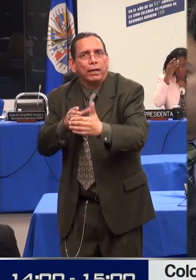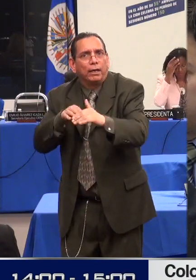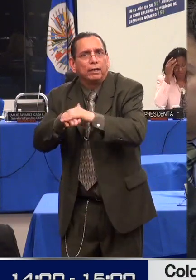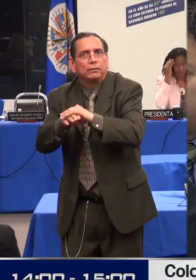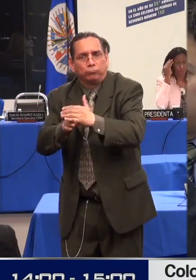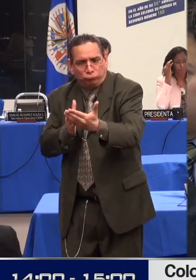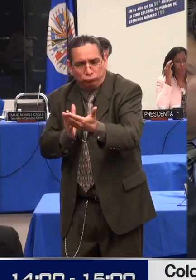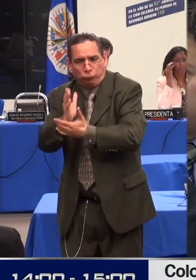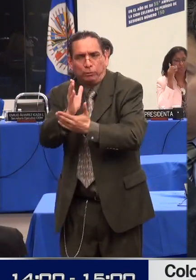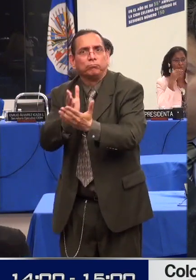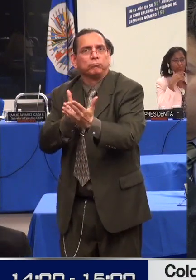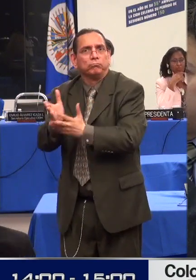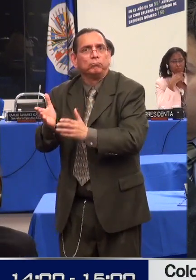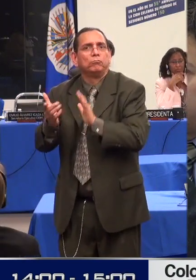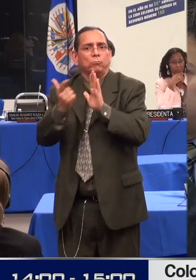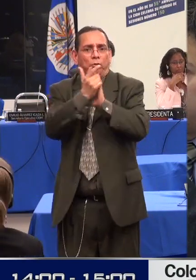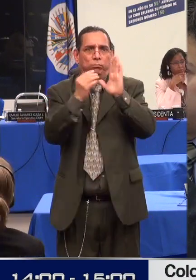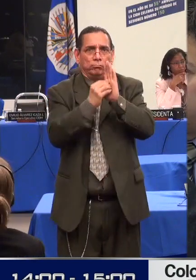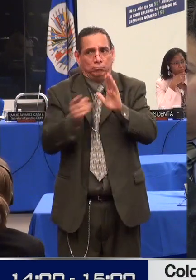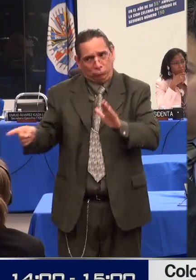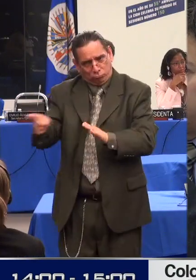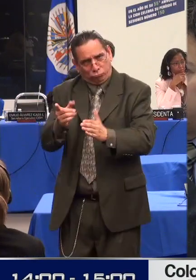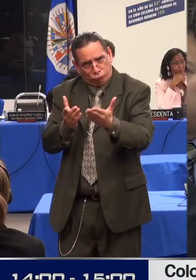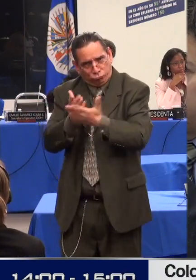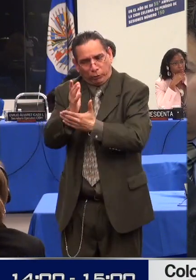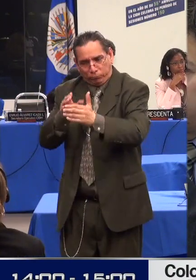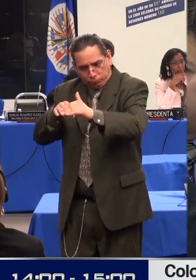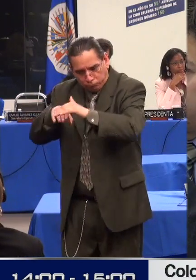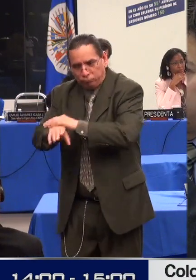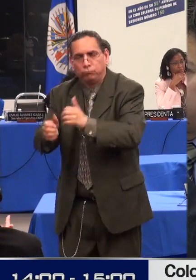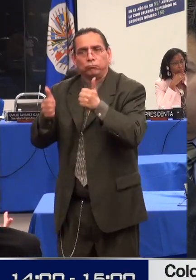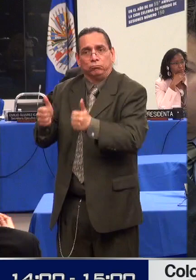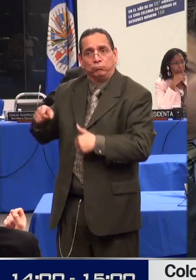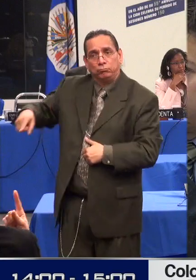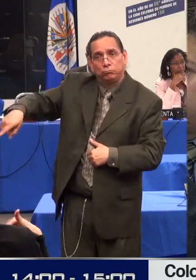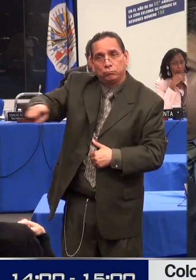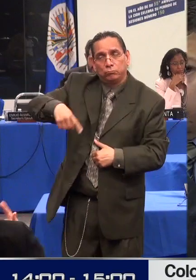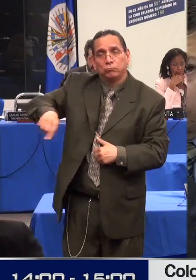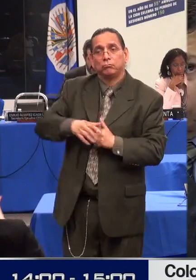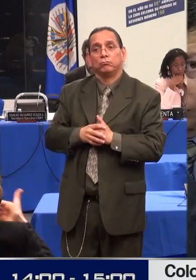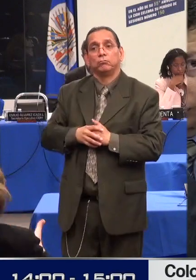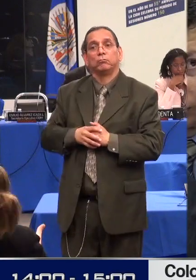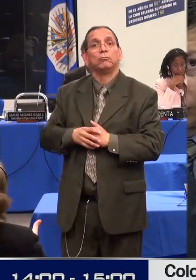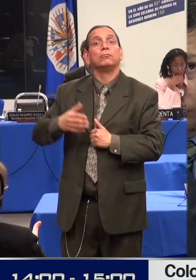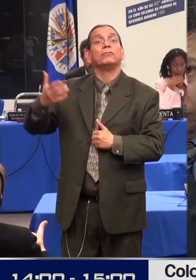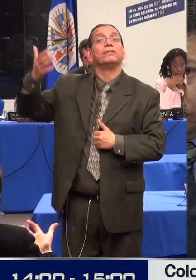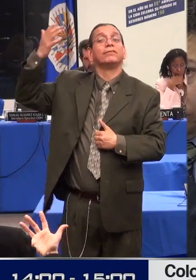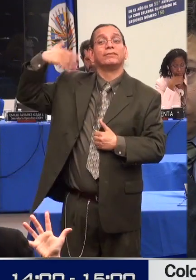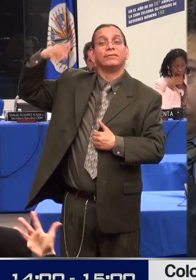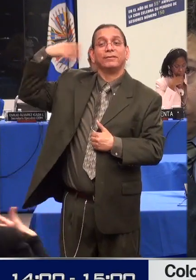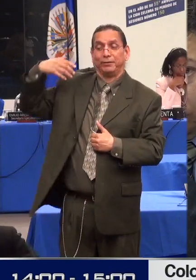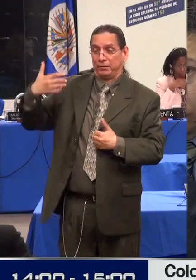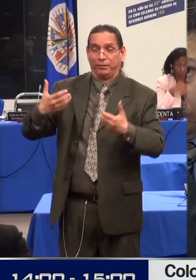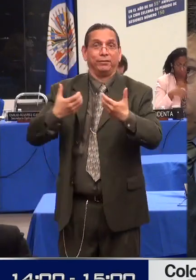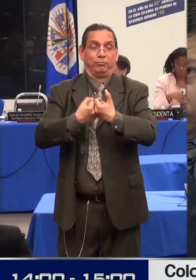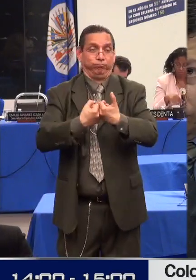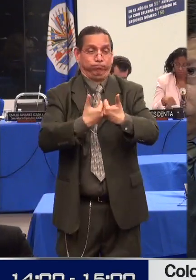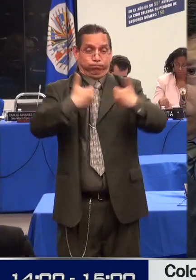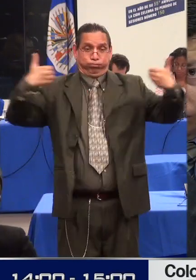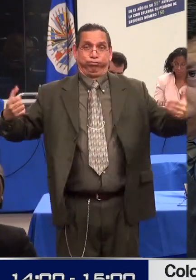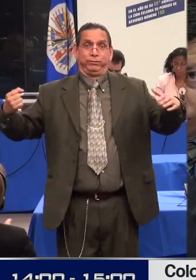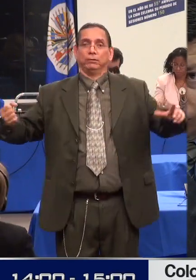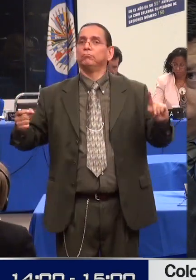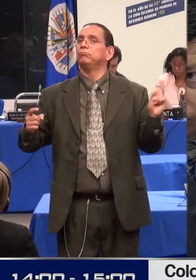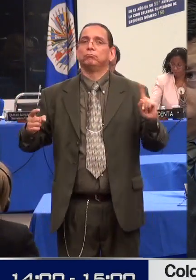garantizar su inclusión social, se establecerán los mecanismos para asegurar que tengan los apoyos que puedan necesitar en el